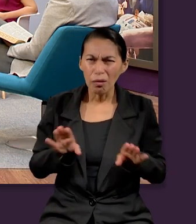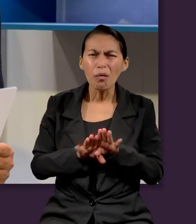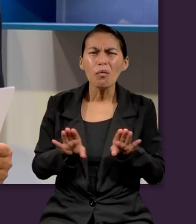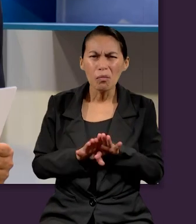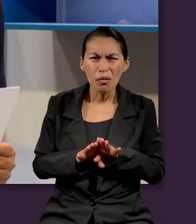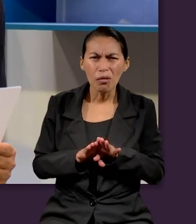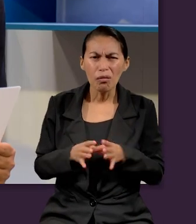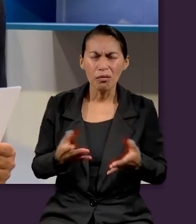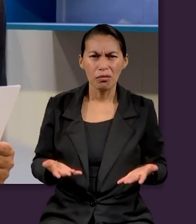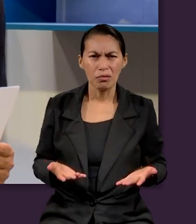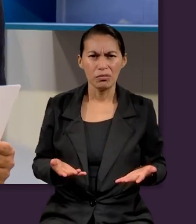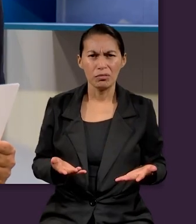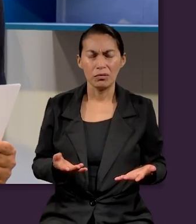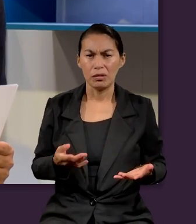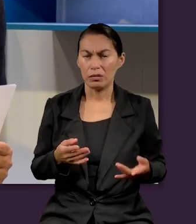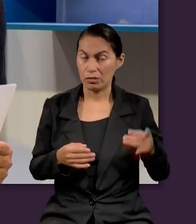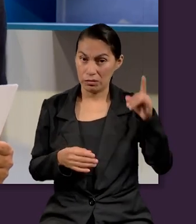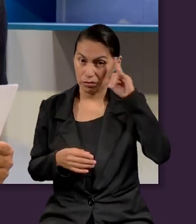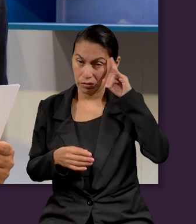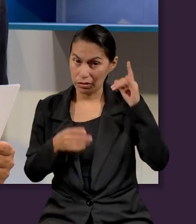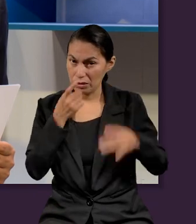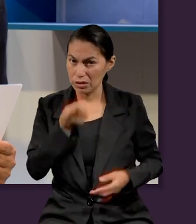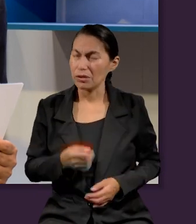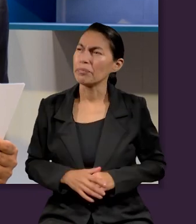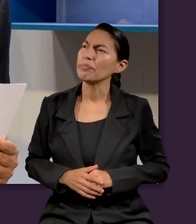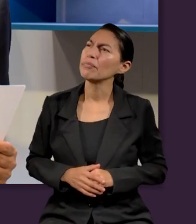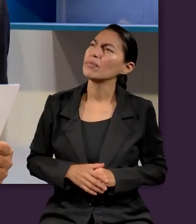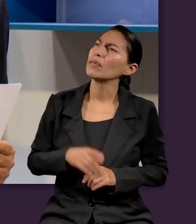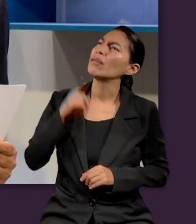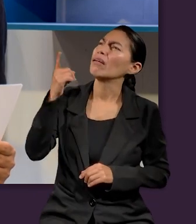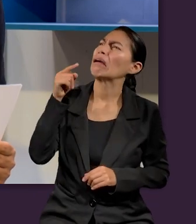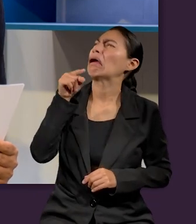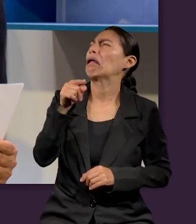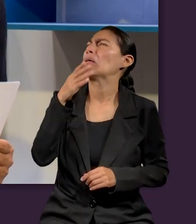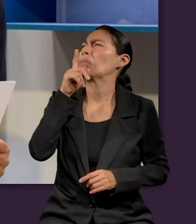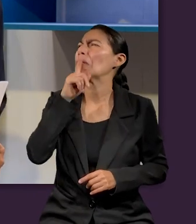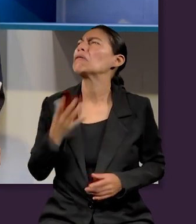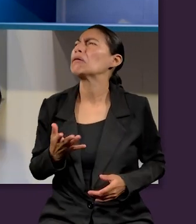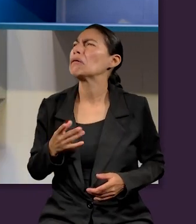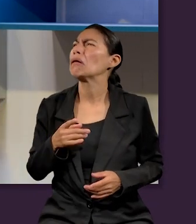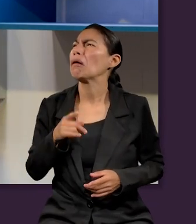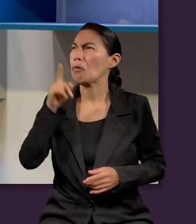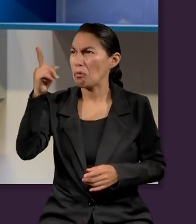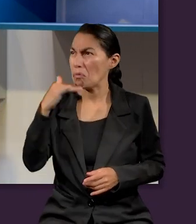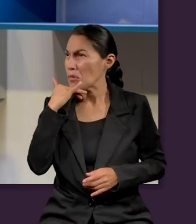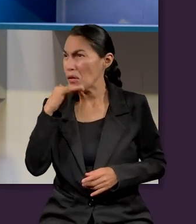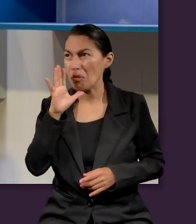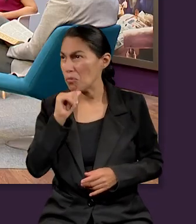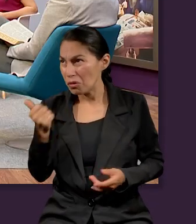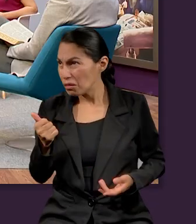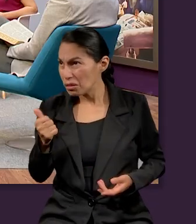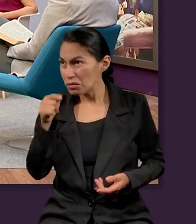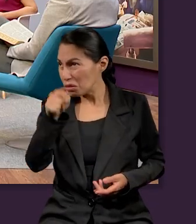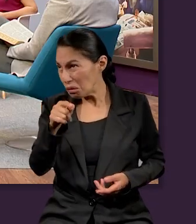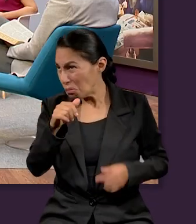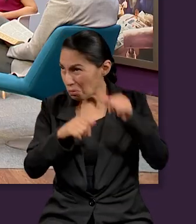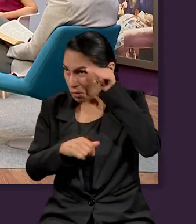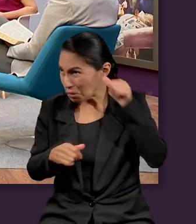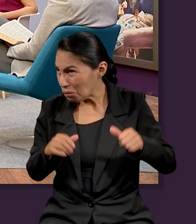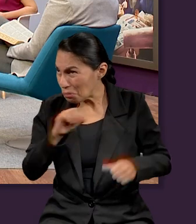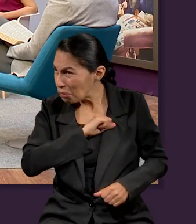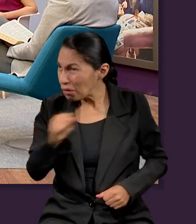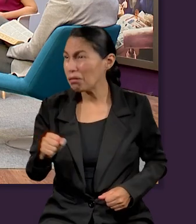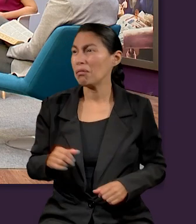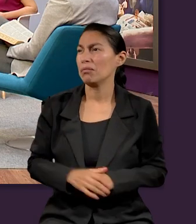mentira. Así que todo lo que dice lleva algo. Cuando él le dice eso al Señor, ¿dónde está la mentira? En el que no nos puede perdonar. Está ahorita